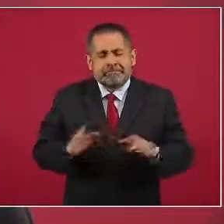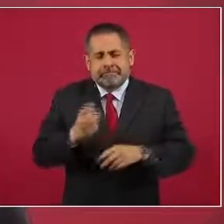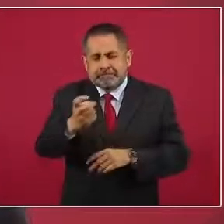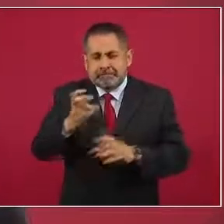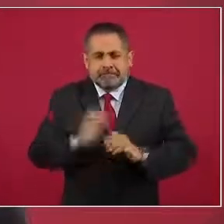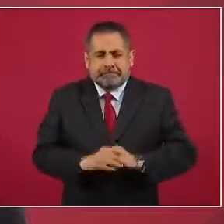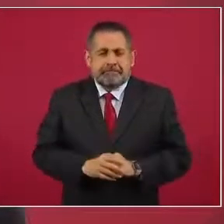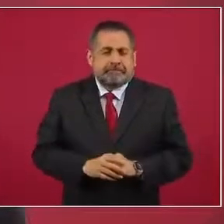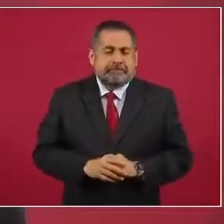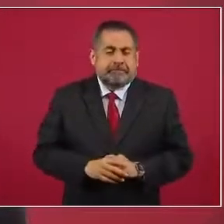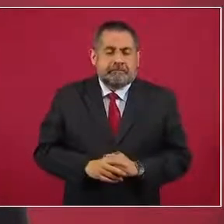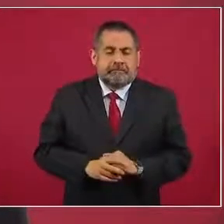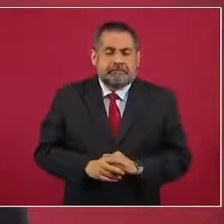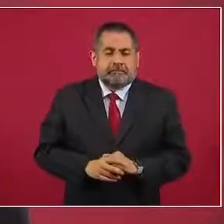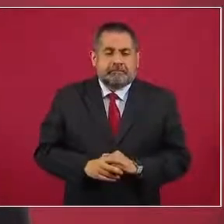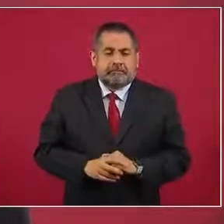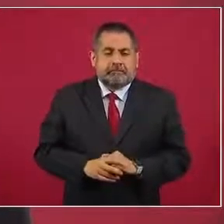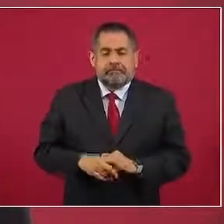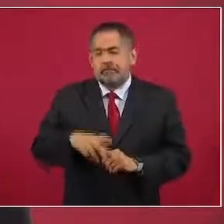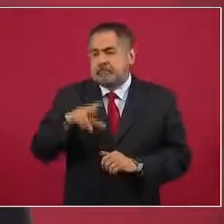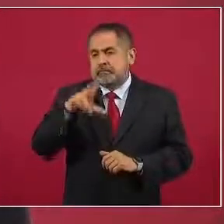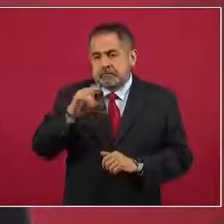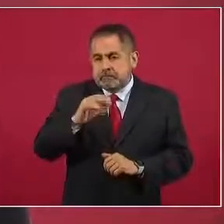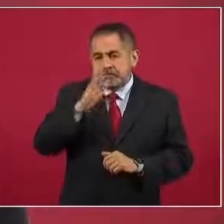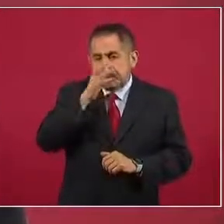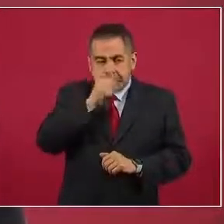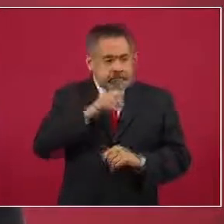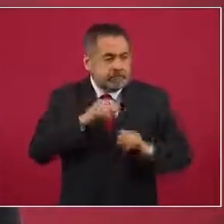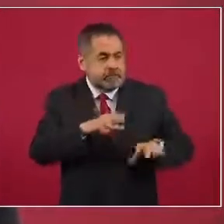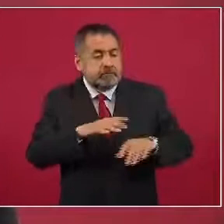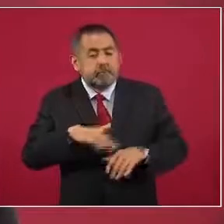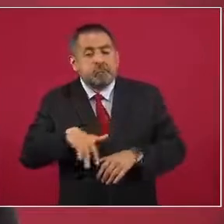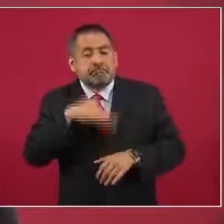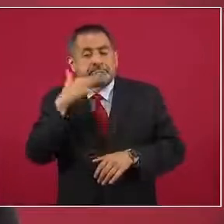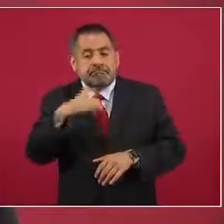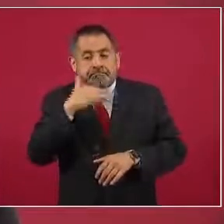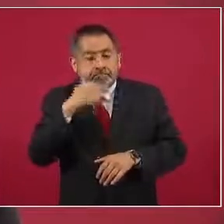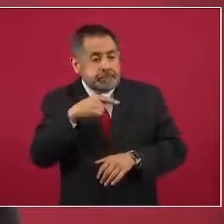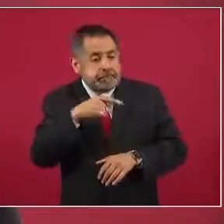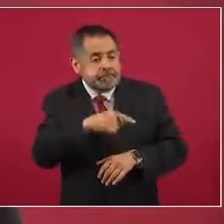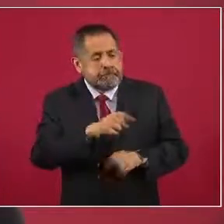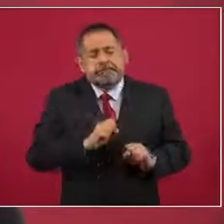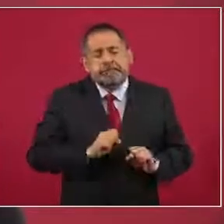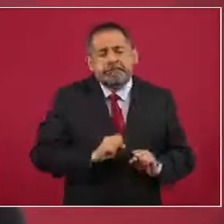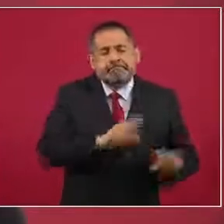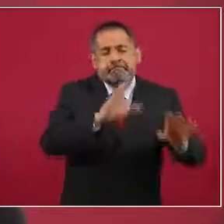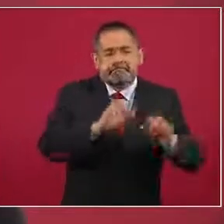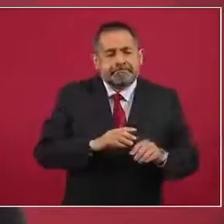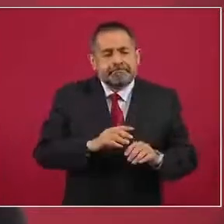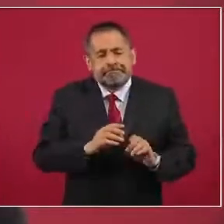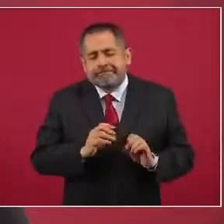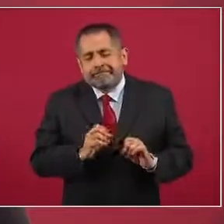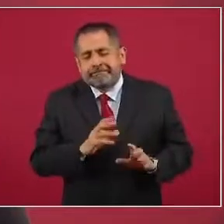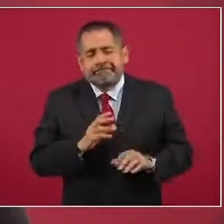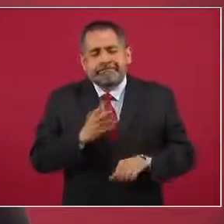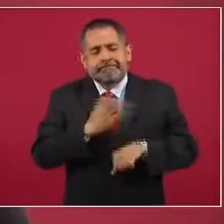Entonces, no se puede permitir la corrupción, la impunidad,